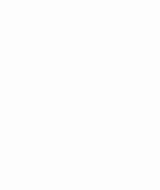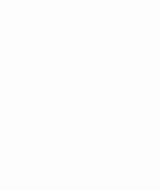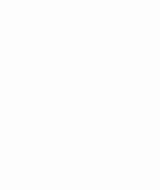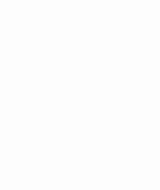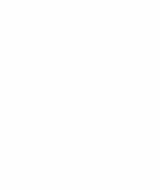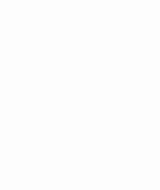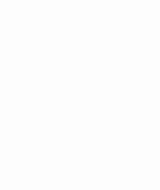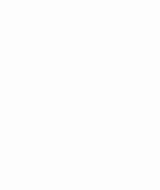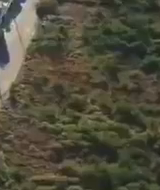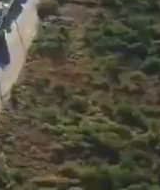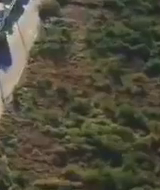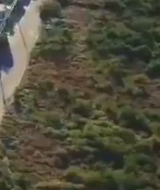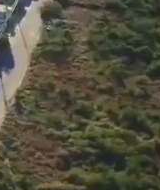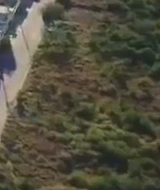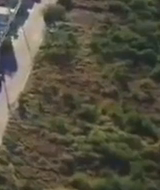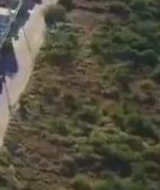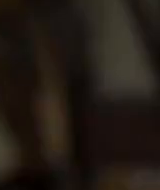León.